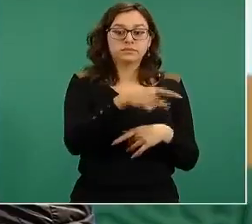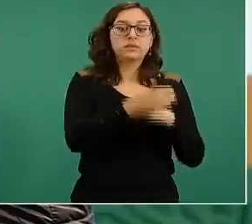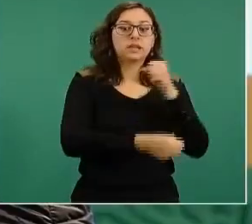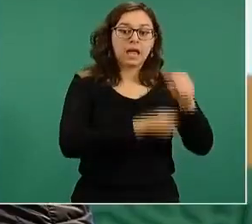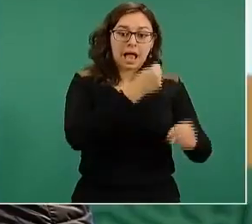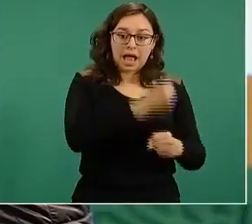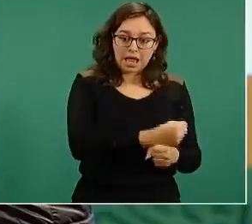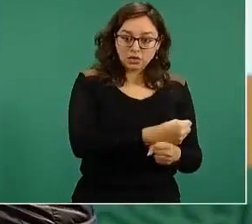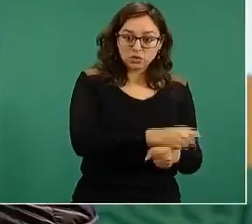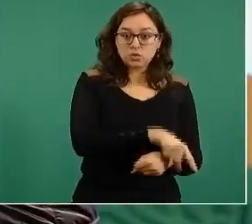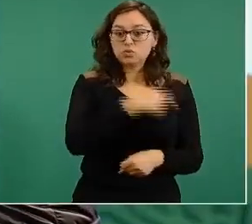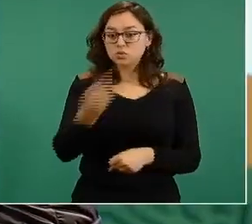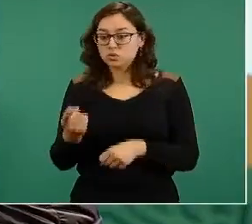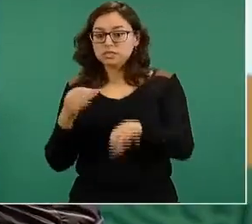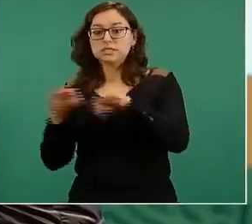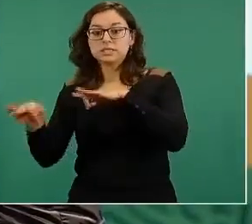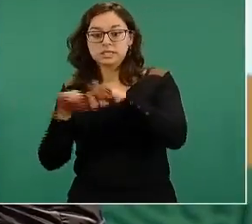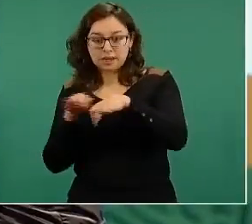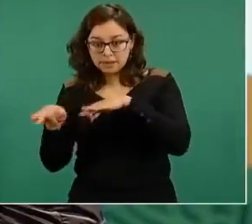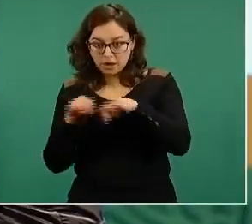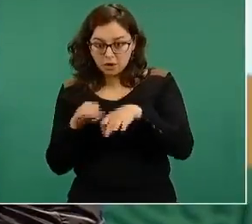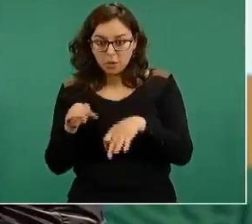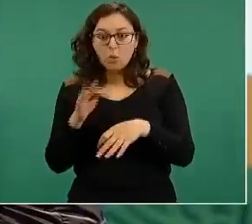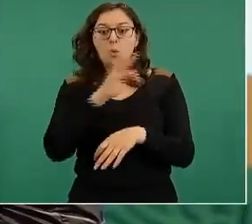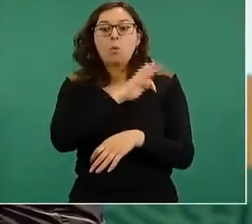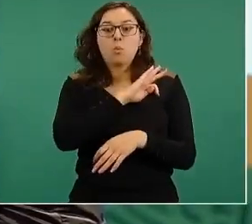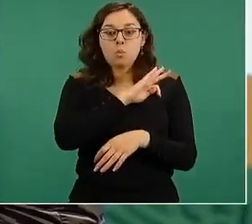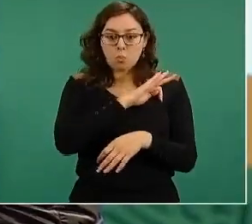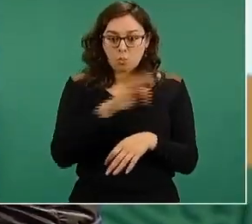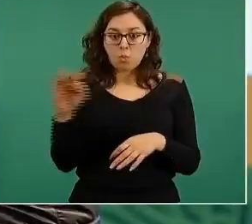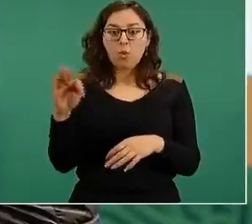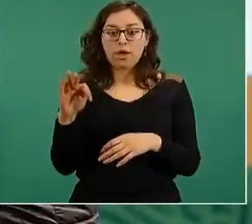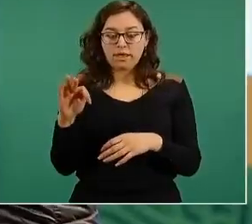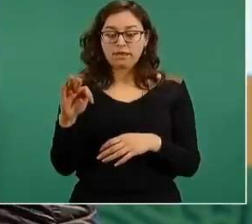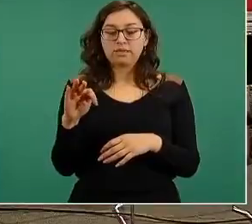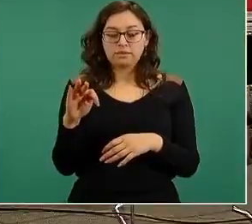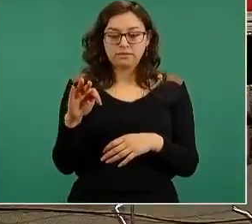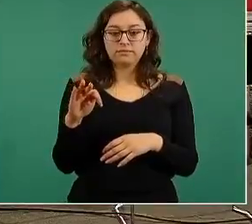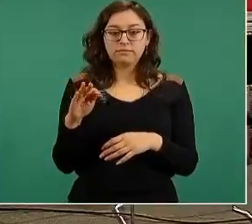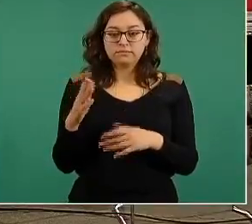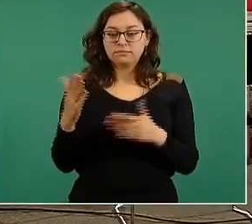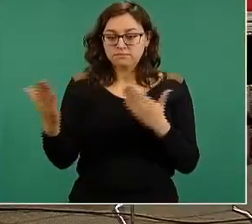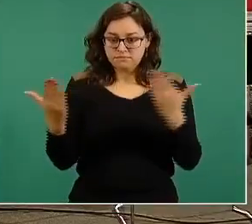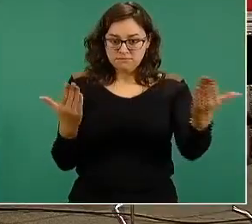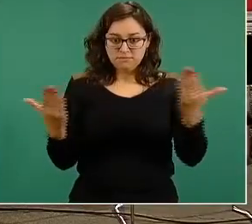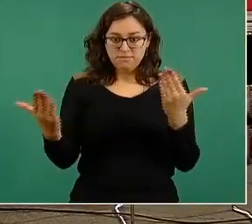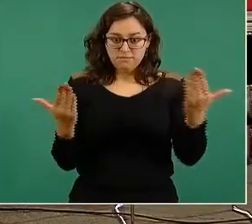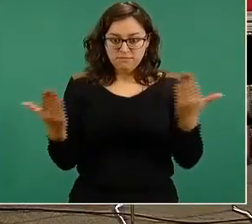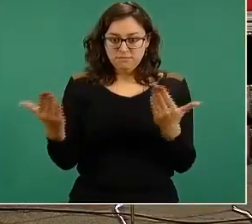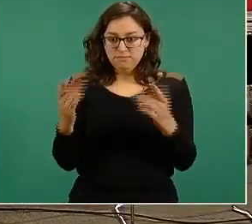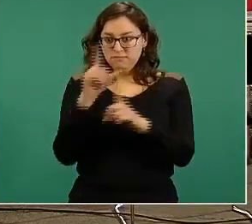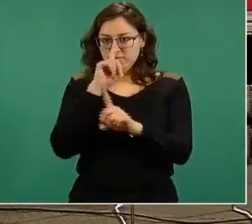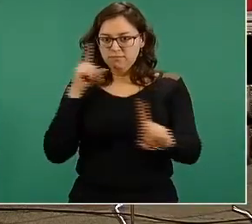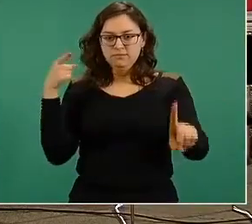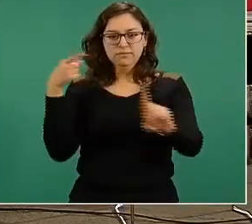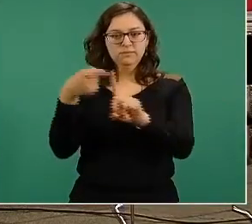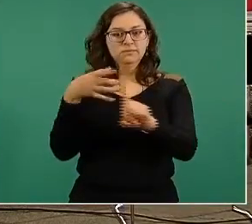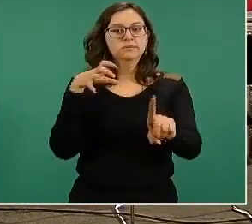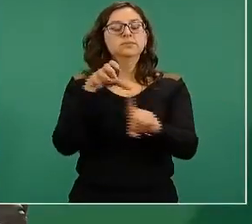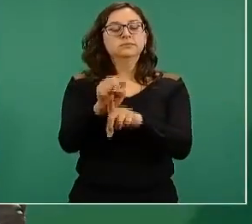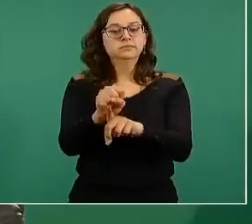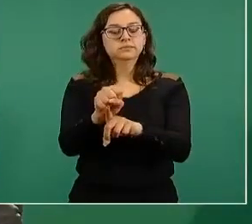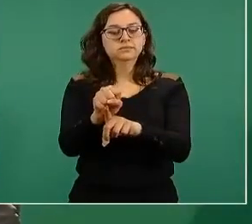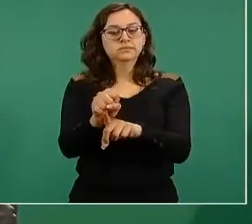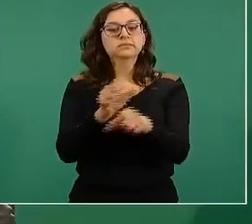por ocupación hay una diferencia muy importante para cumplir con la meta, que es de